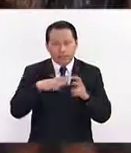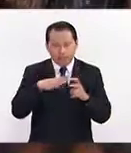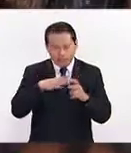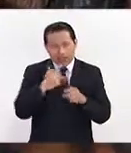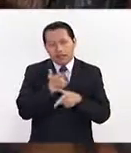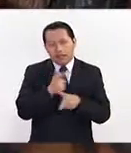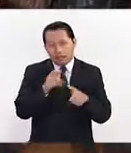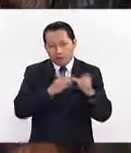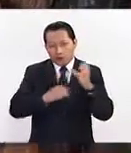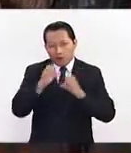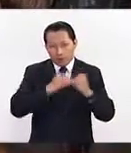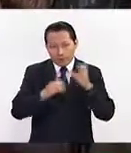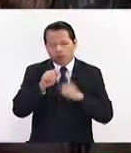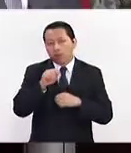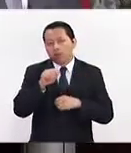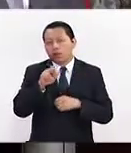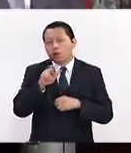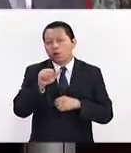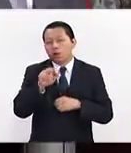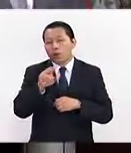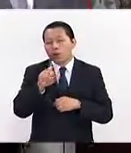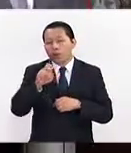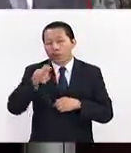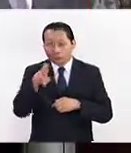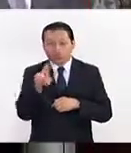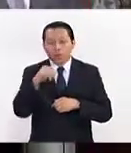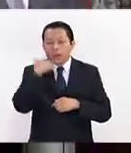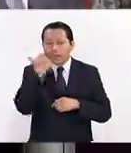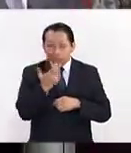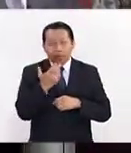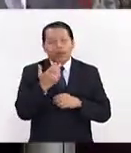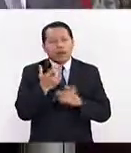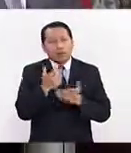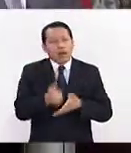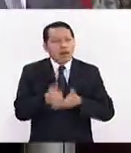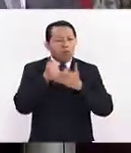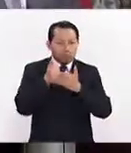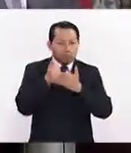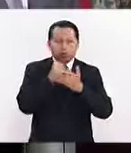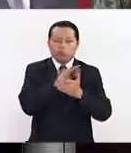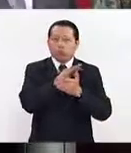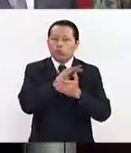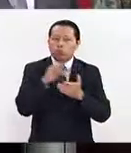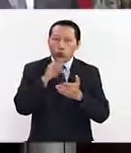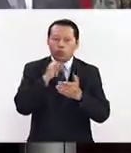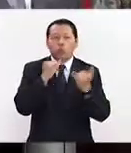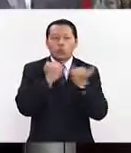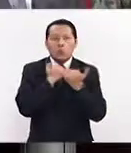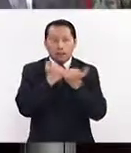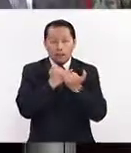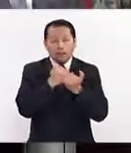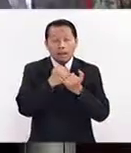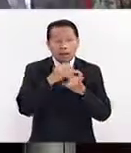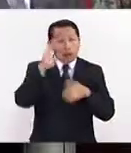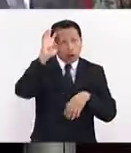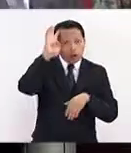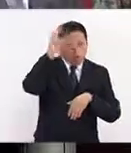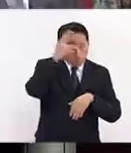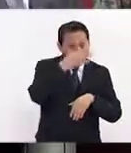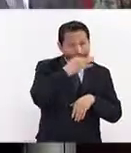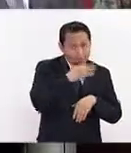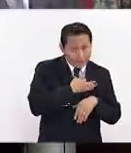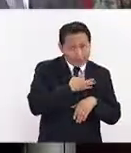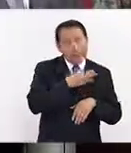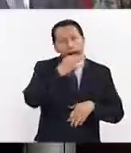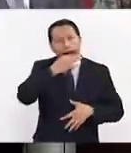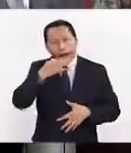comercio. Trudeau busca ser un mediador, un facilitador, incluso un mensajero entre Donald Trump y el presidente Enrique